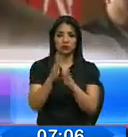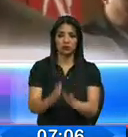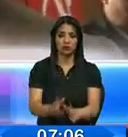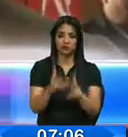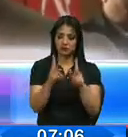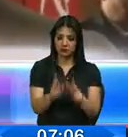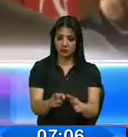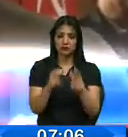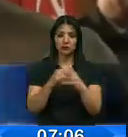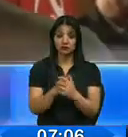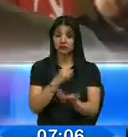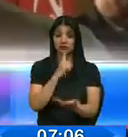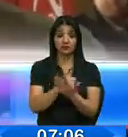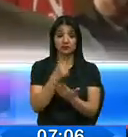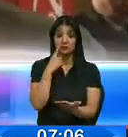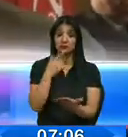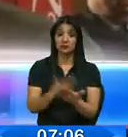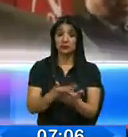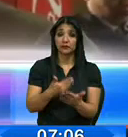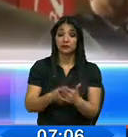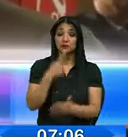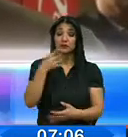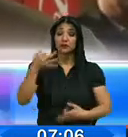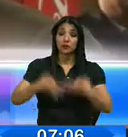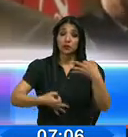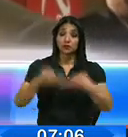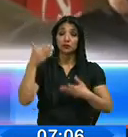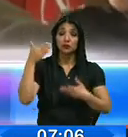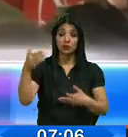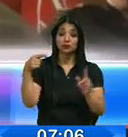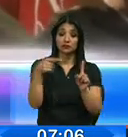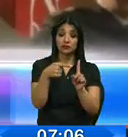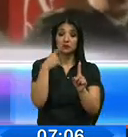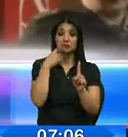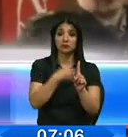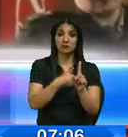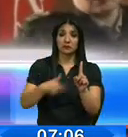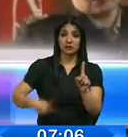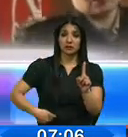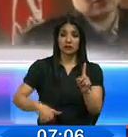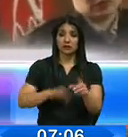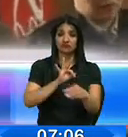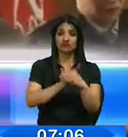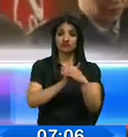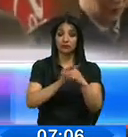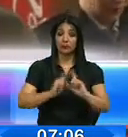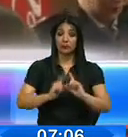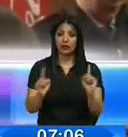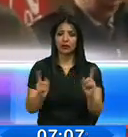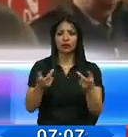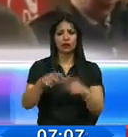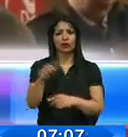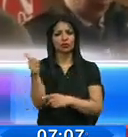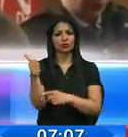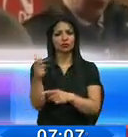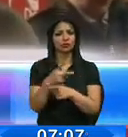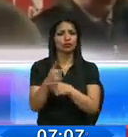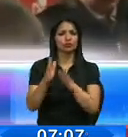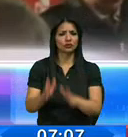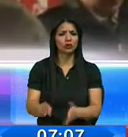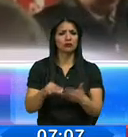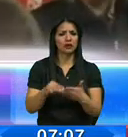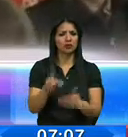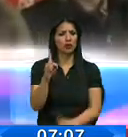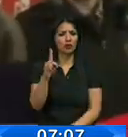Consideran que hay méritos para el juicio político al señor Tuárez, pero entiendo yo que también para algunos otros miembros o al menos